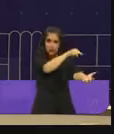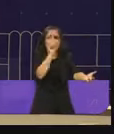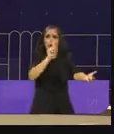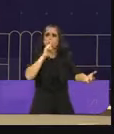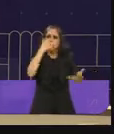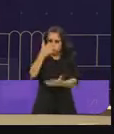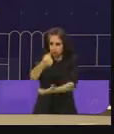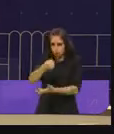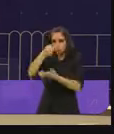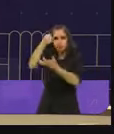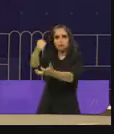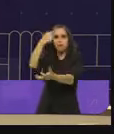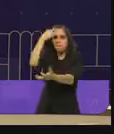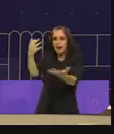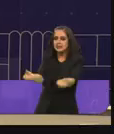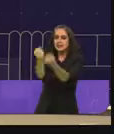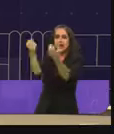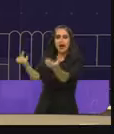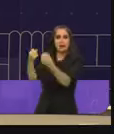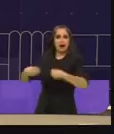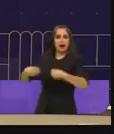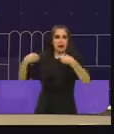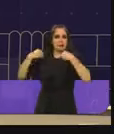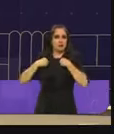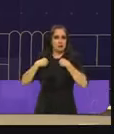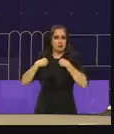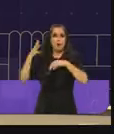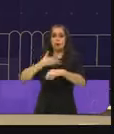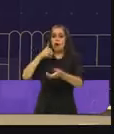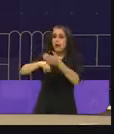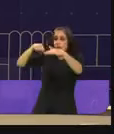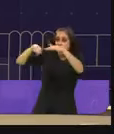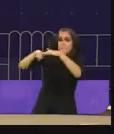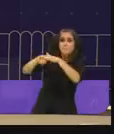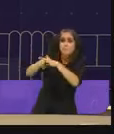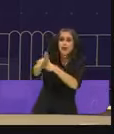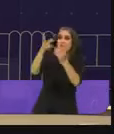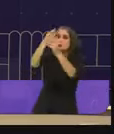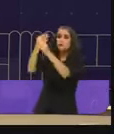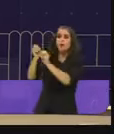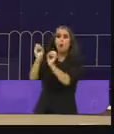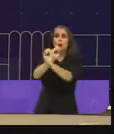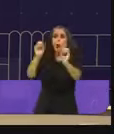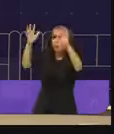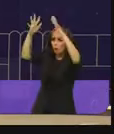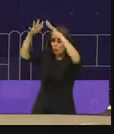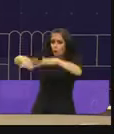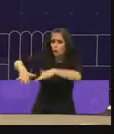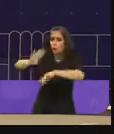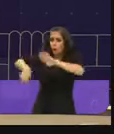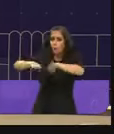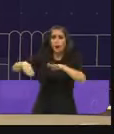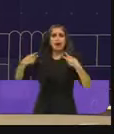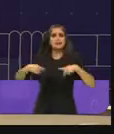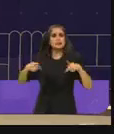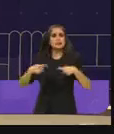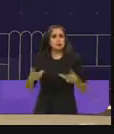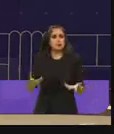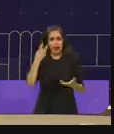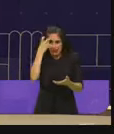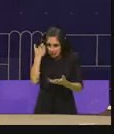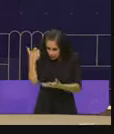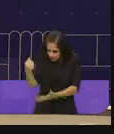26 vidas que hemos perdido por falta de mantenimiento al metro y eso también son finanzas públicas. Miren,